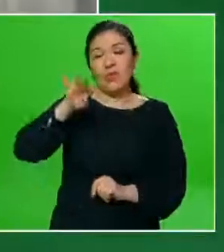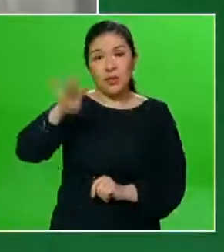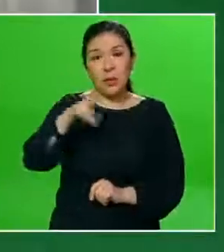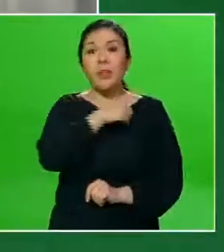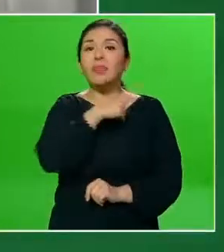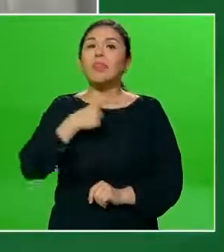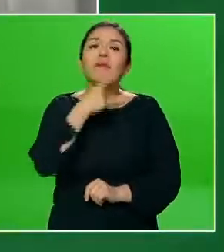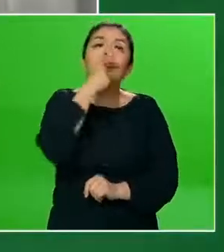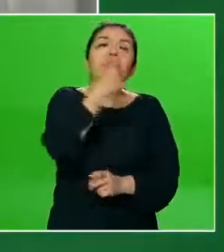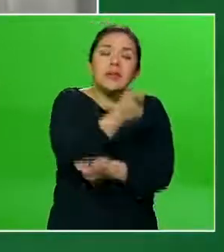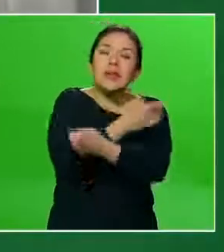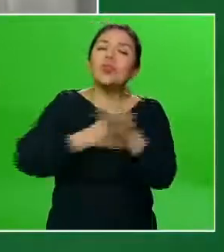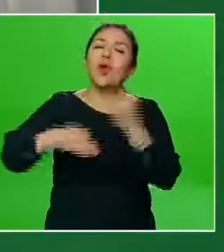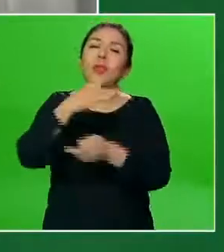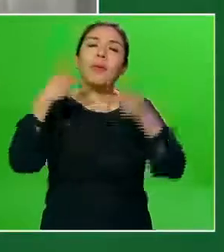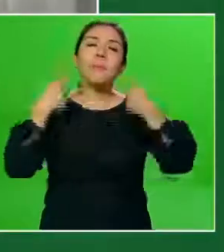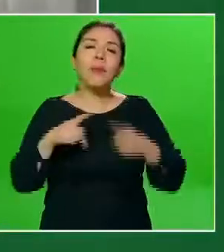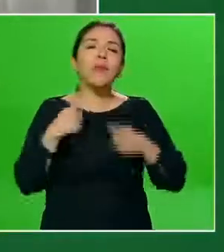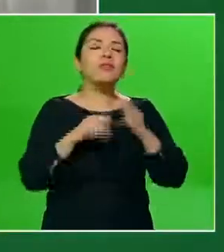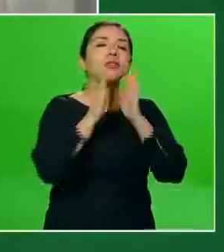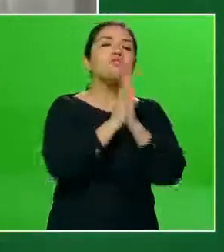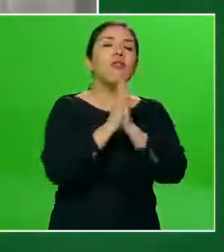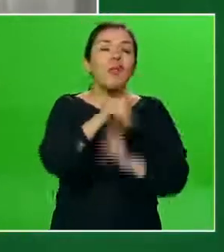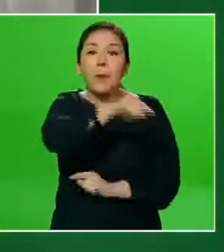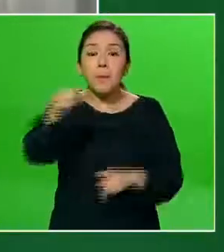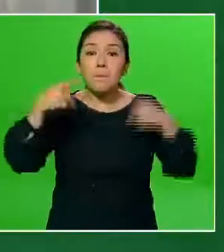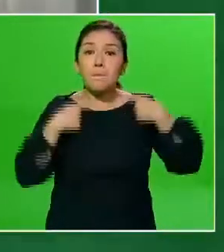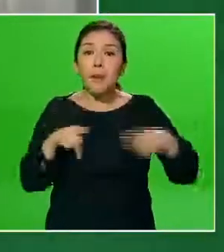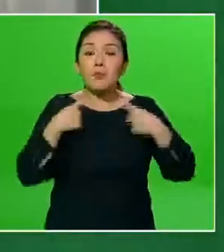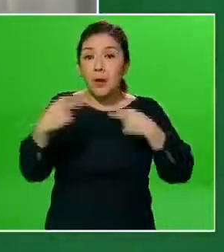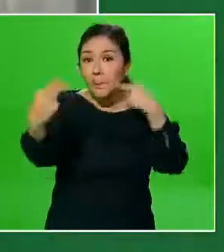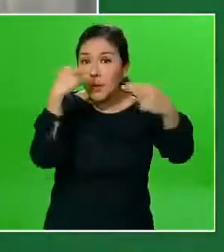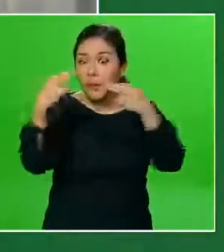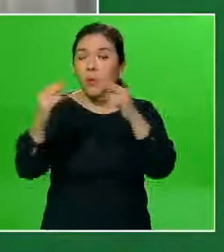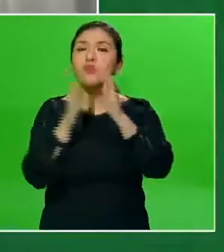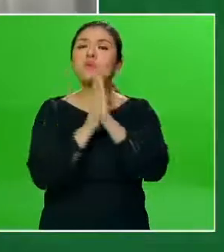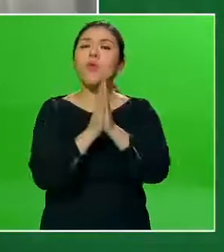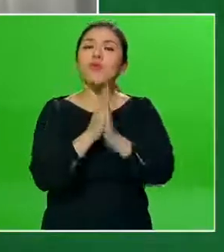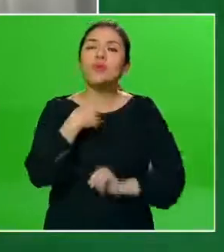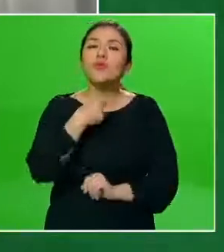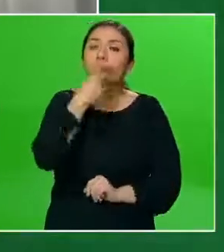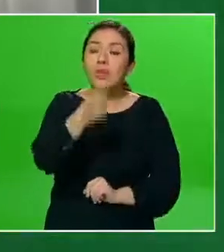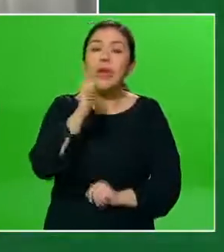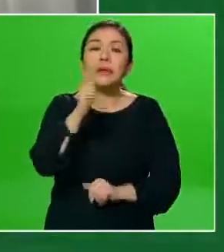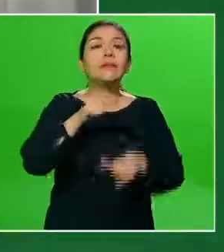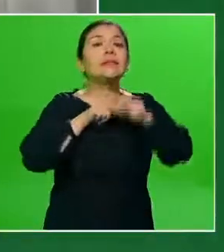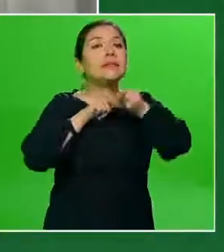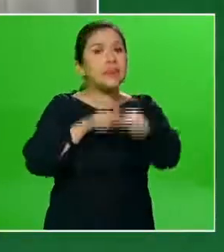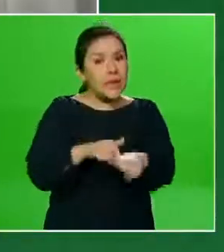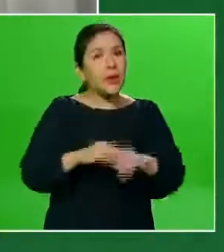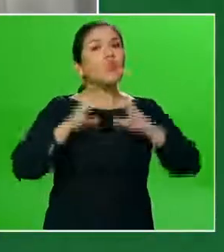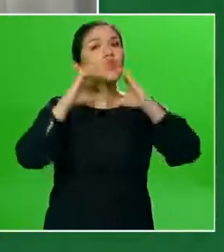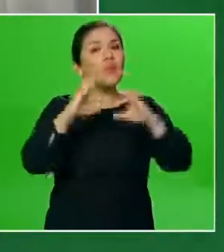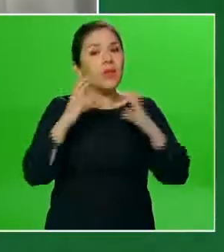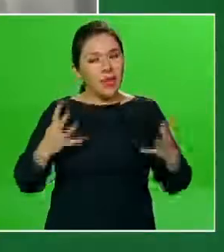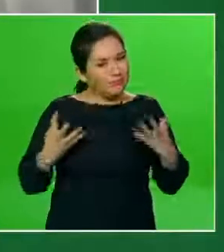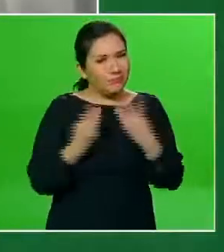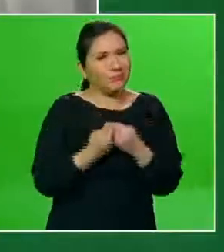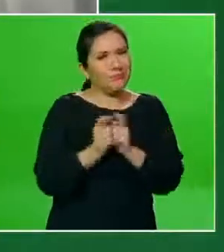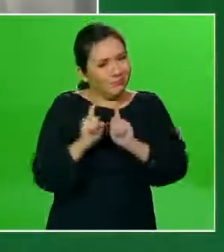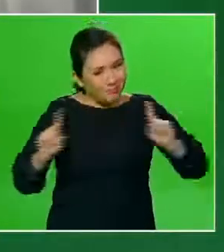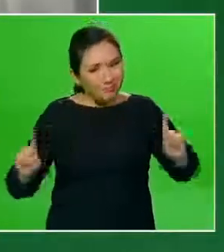exhortar a toda la población, a todos los televidentes, por favor. El exhorto es mantener la sana distancia,